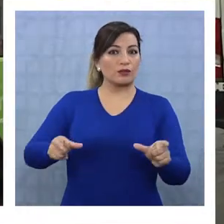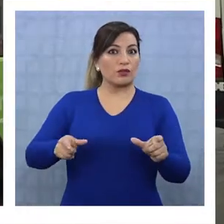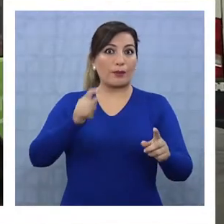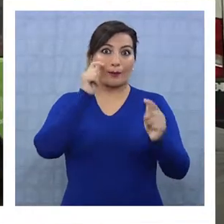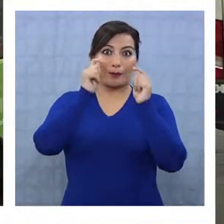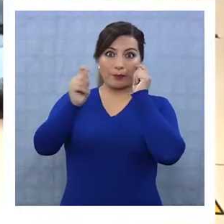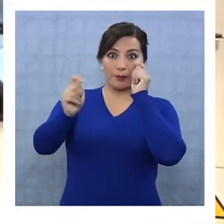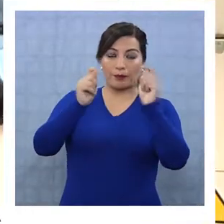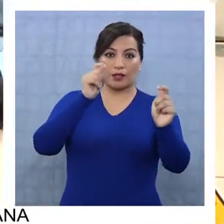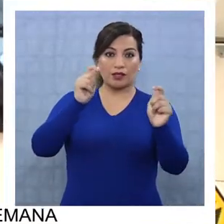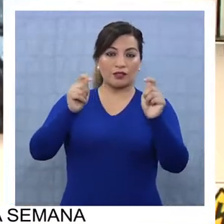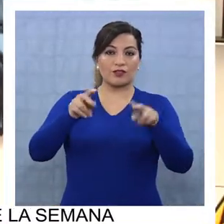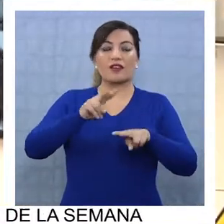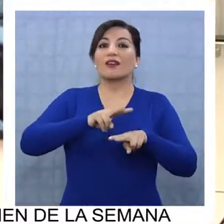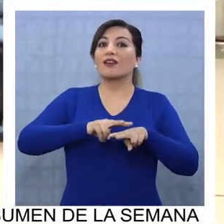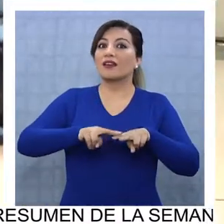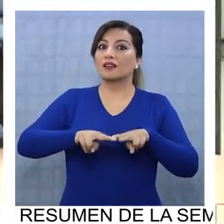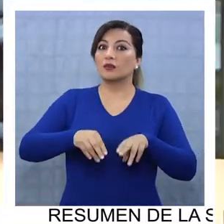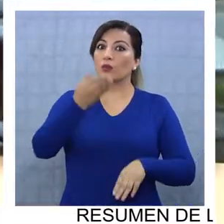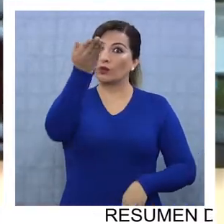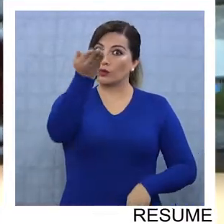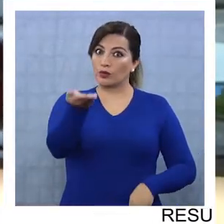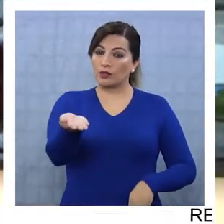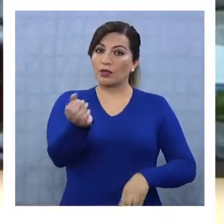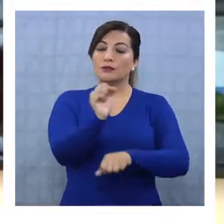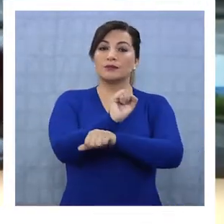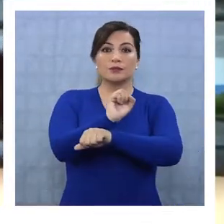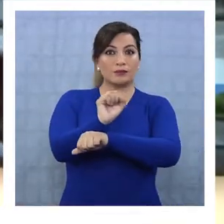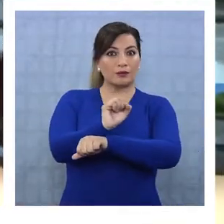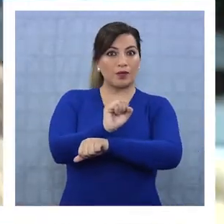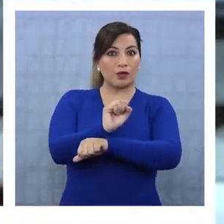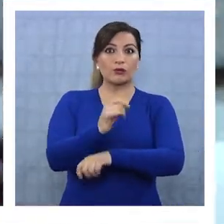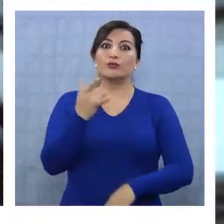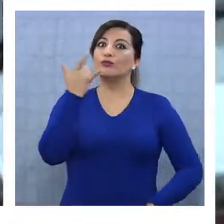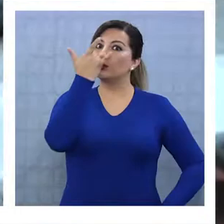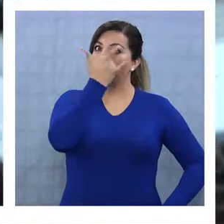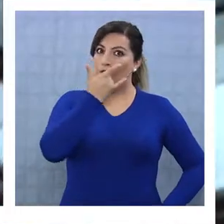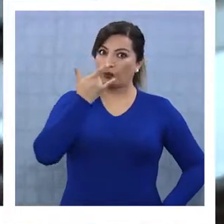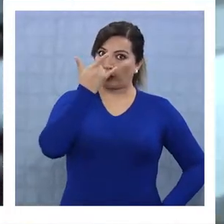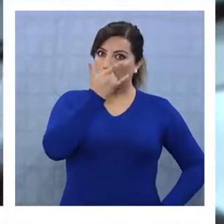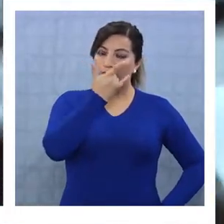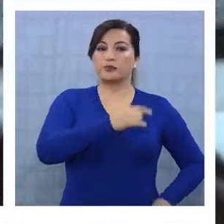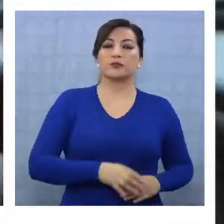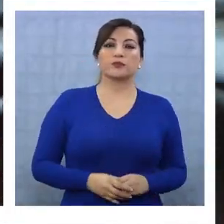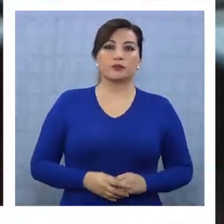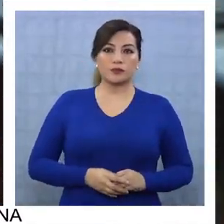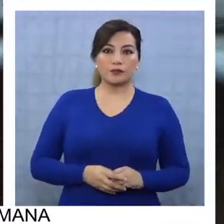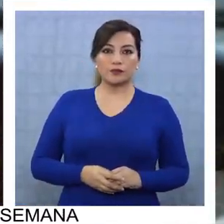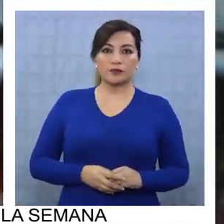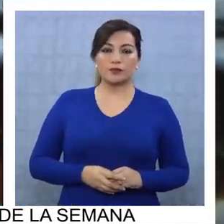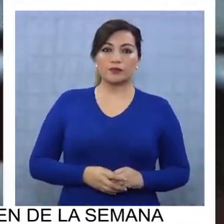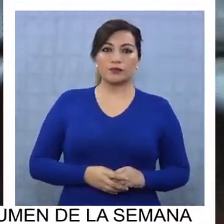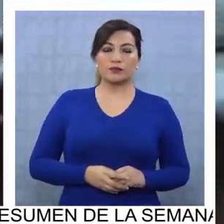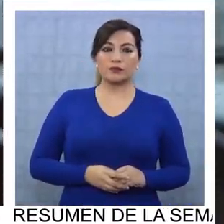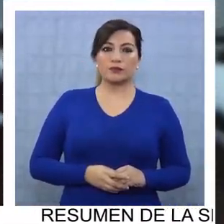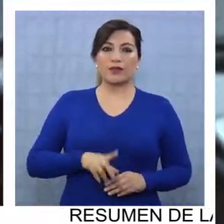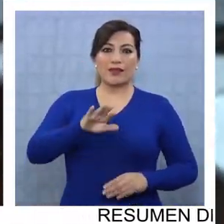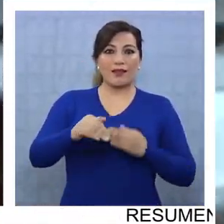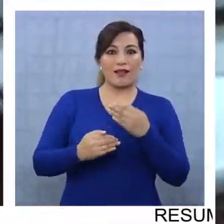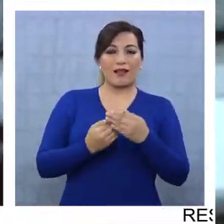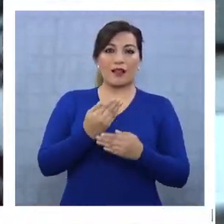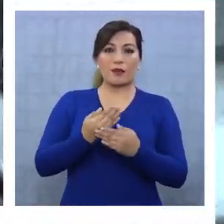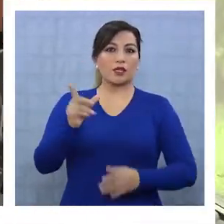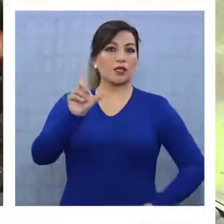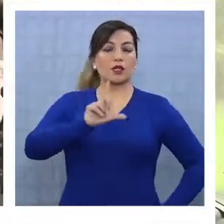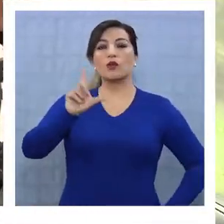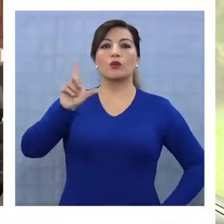los riesgos que corren a la hora de conducir bajo los efectos del alcohol. En horas